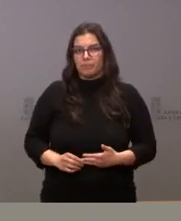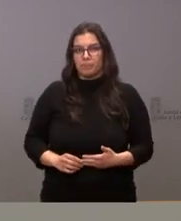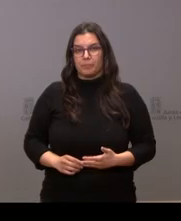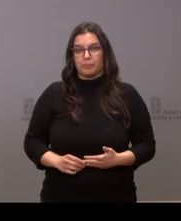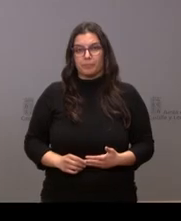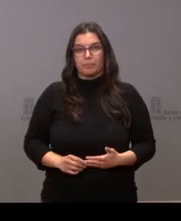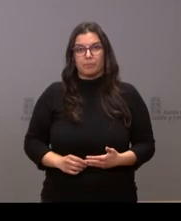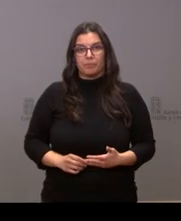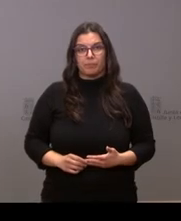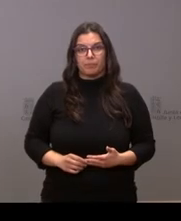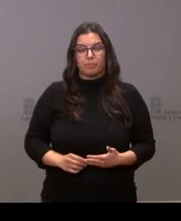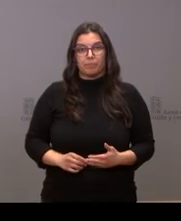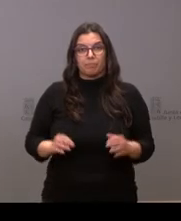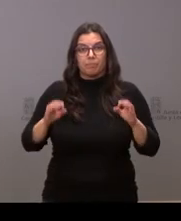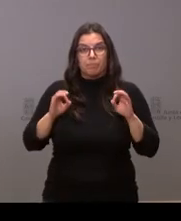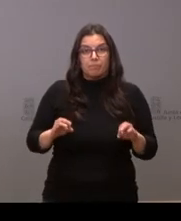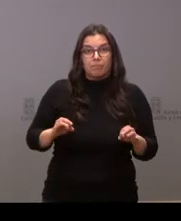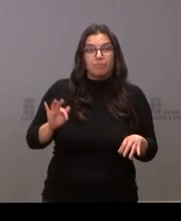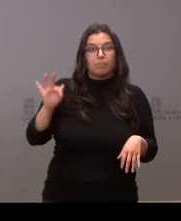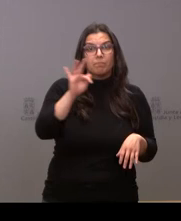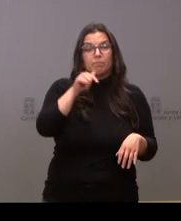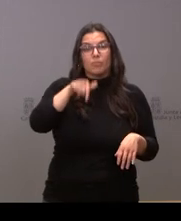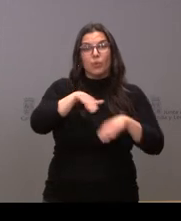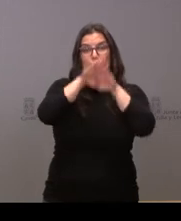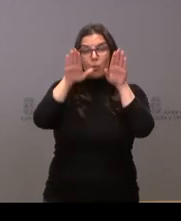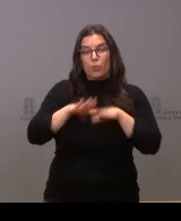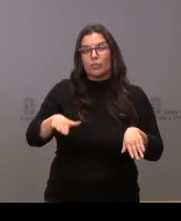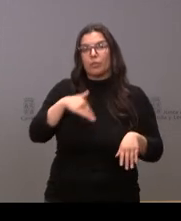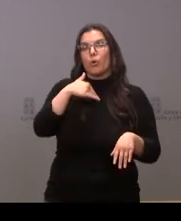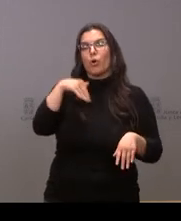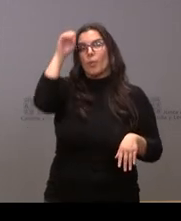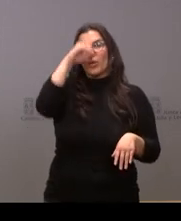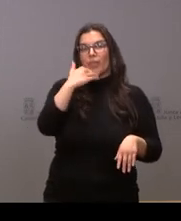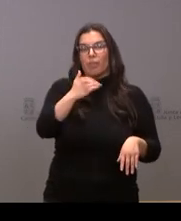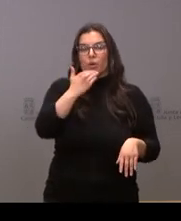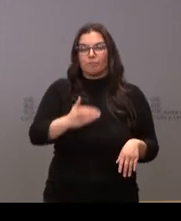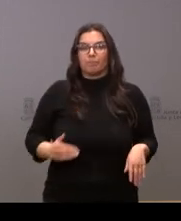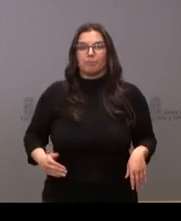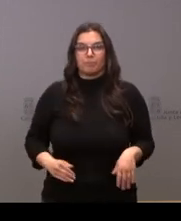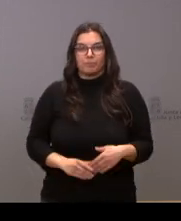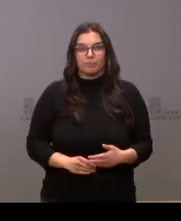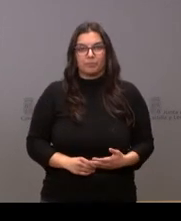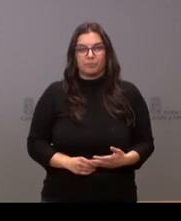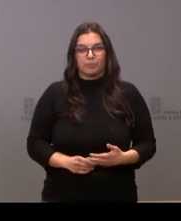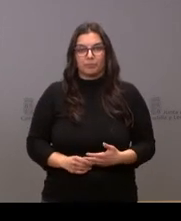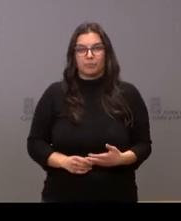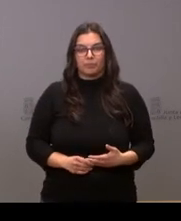Pues cerramos este turno de hoy en Zamora en la opinión con Carlos Gil adelante Carlos